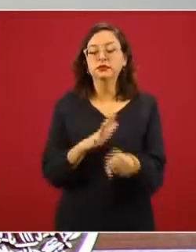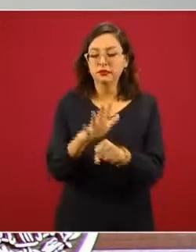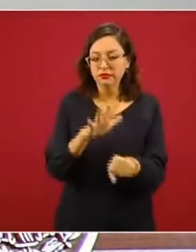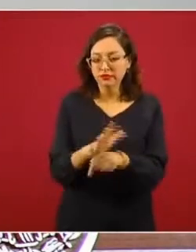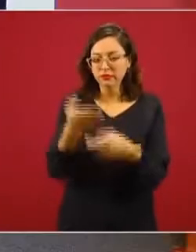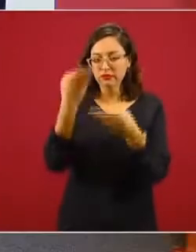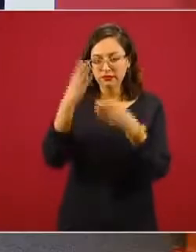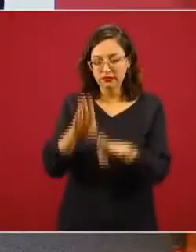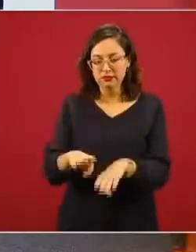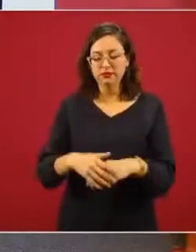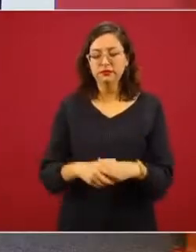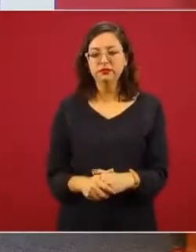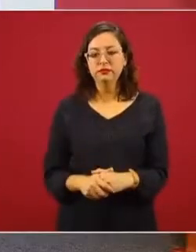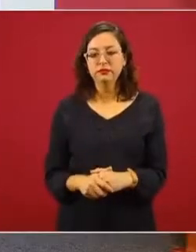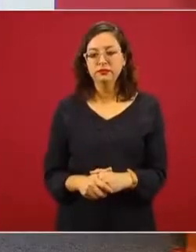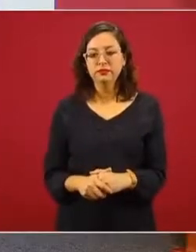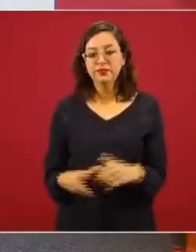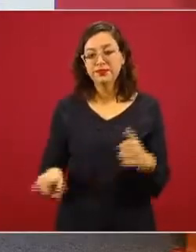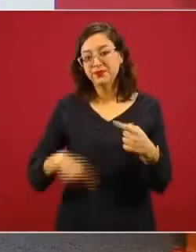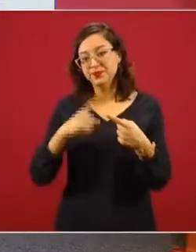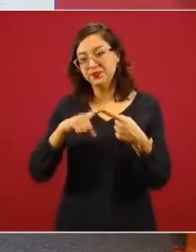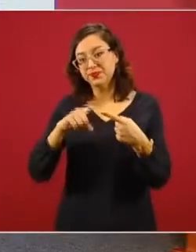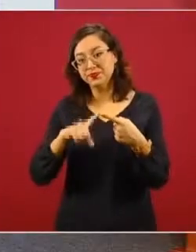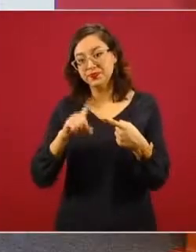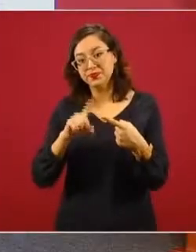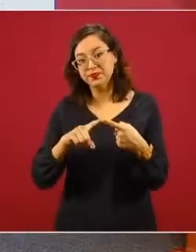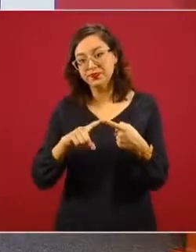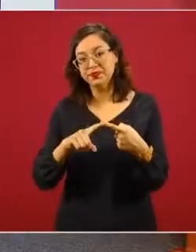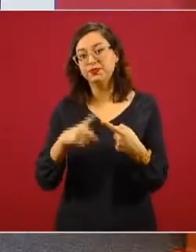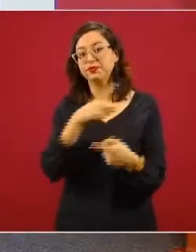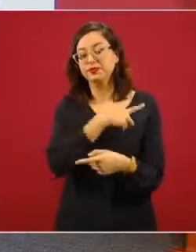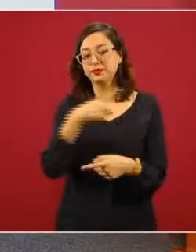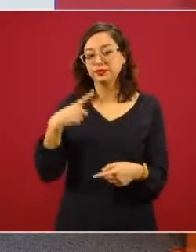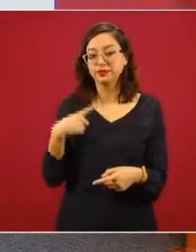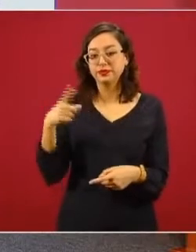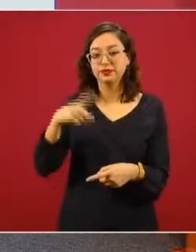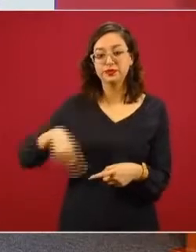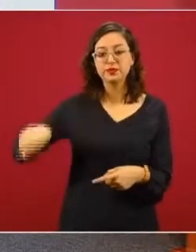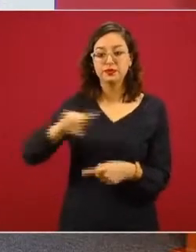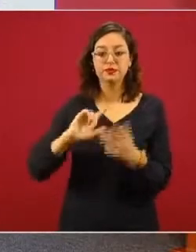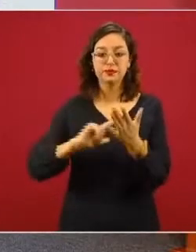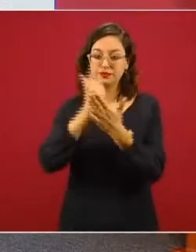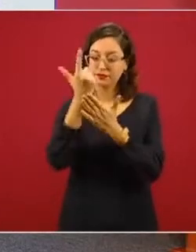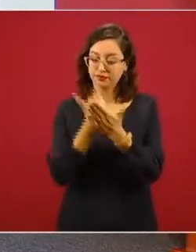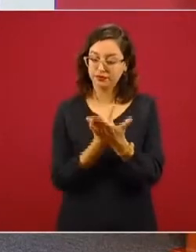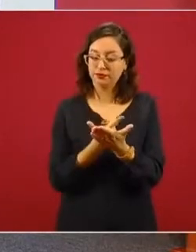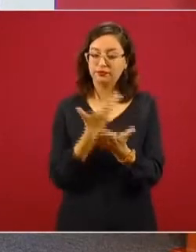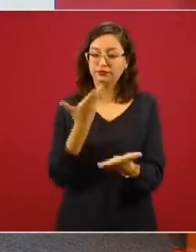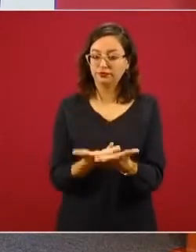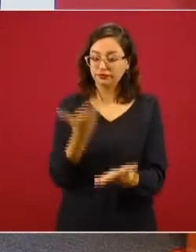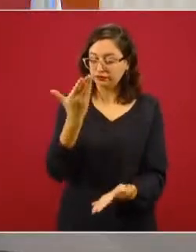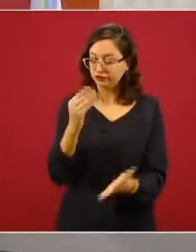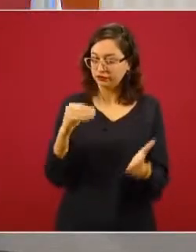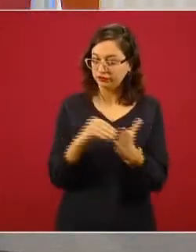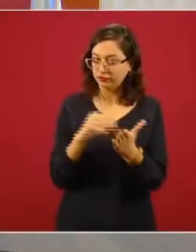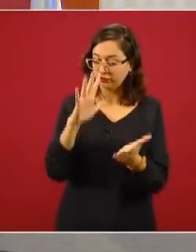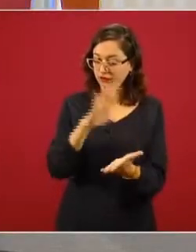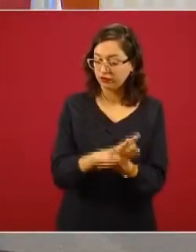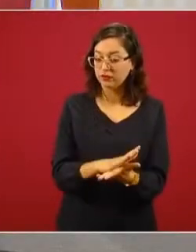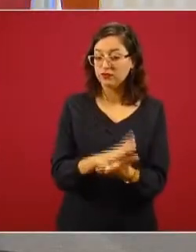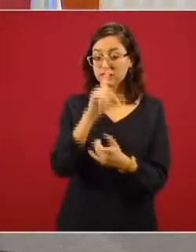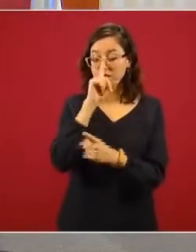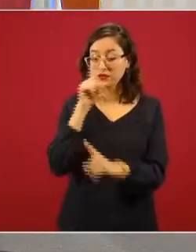participantes. Primeramente, pues, deberían estar dados de alta en el padrón. Este programa está